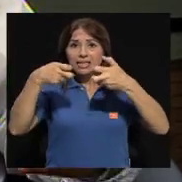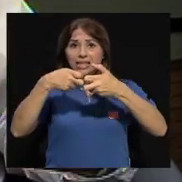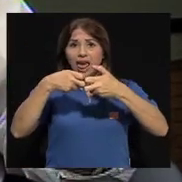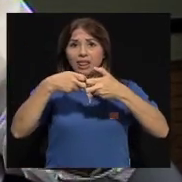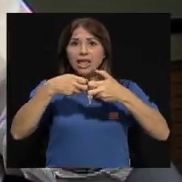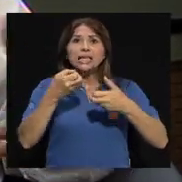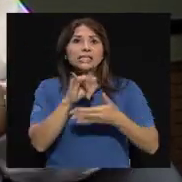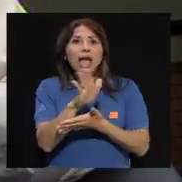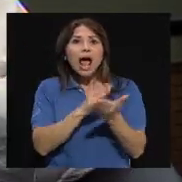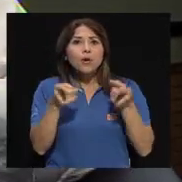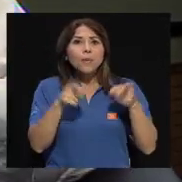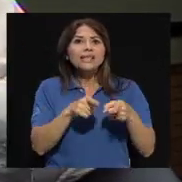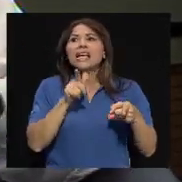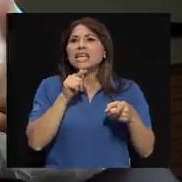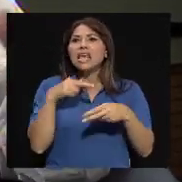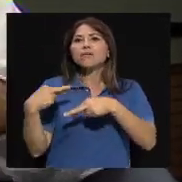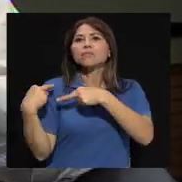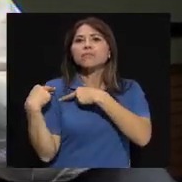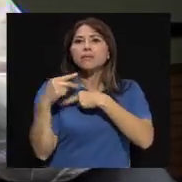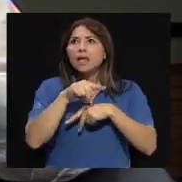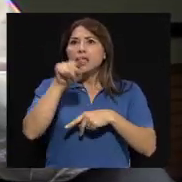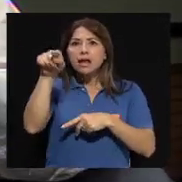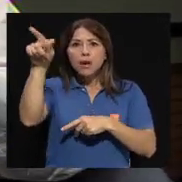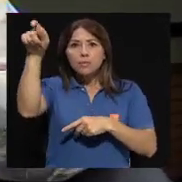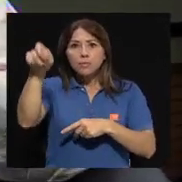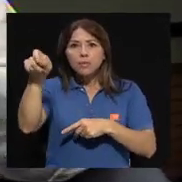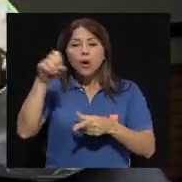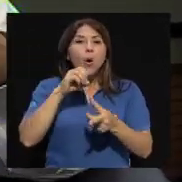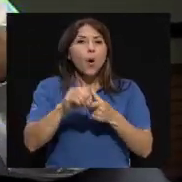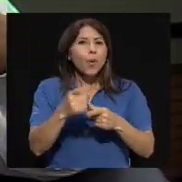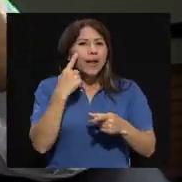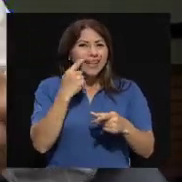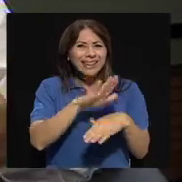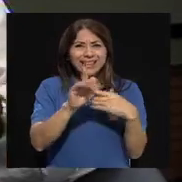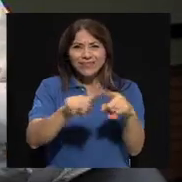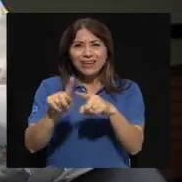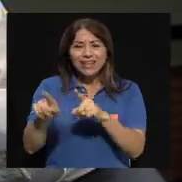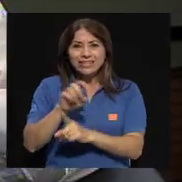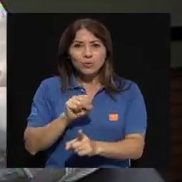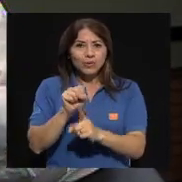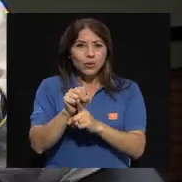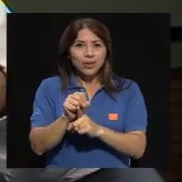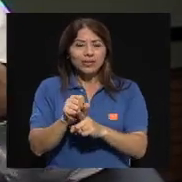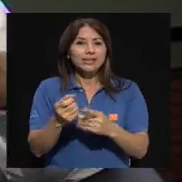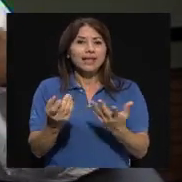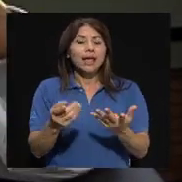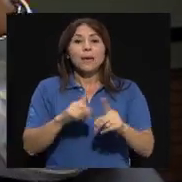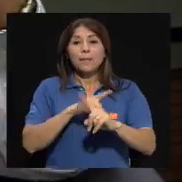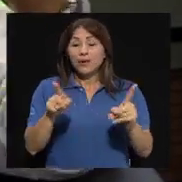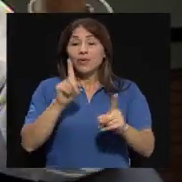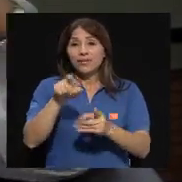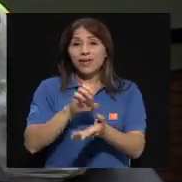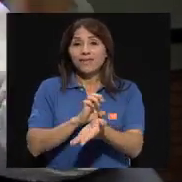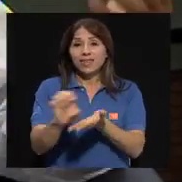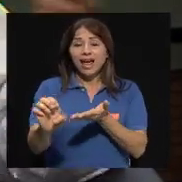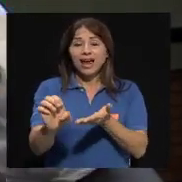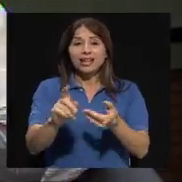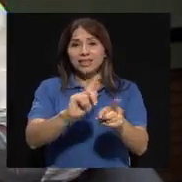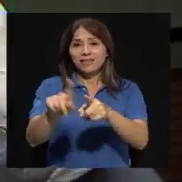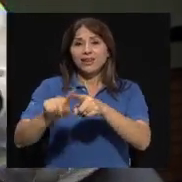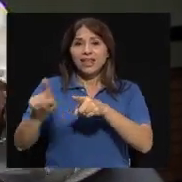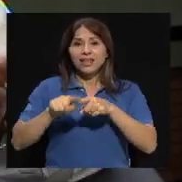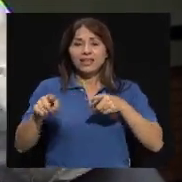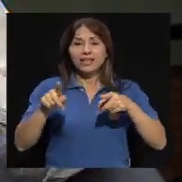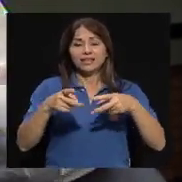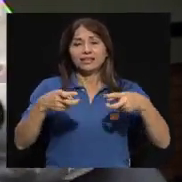ojalá pudiera ser automática. O, por lo menos, no refugiarse si hay un incendio y no evitar los postes